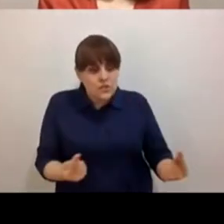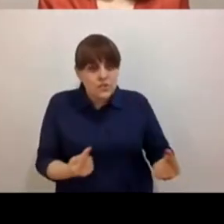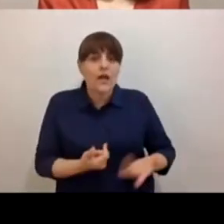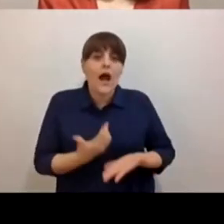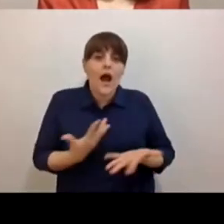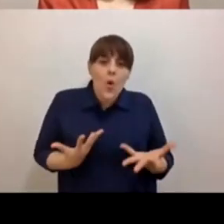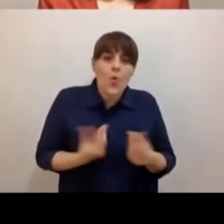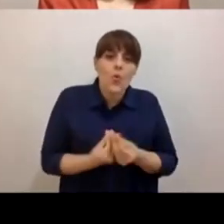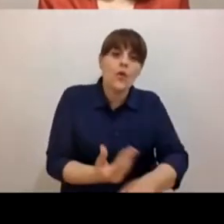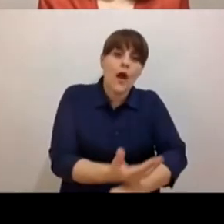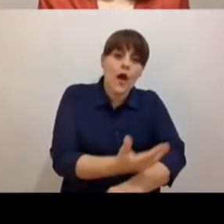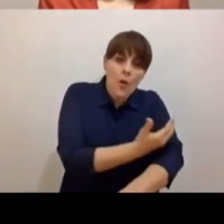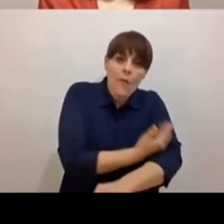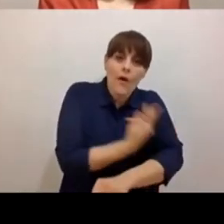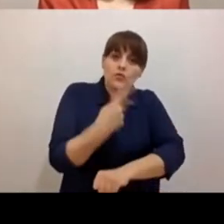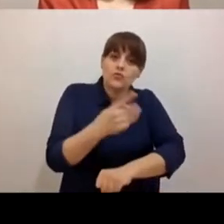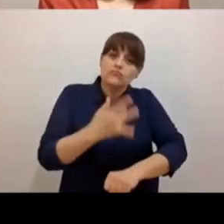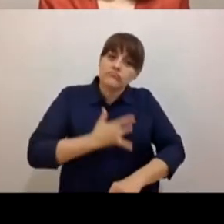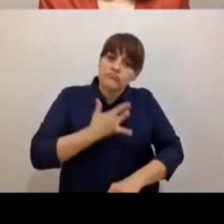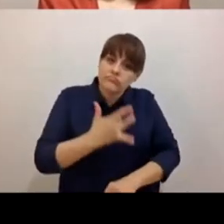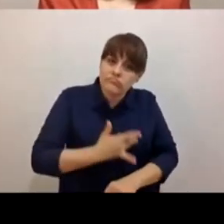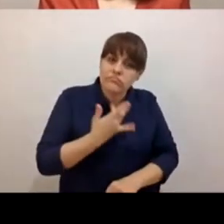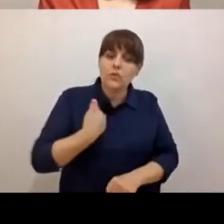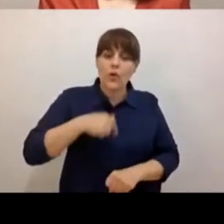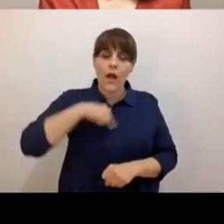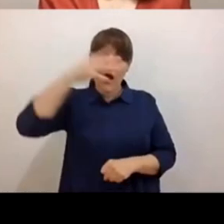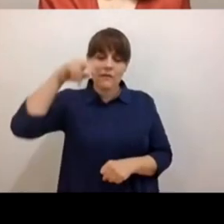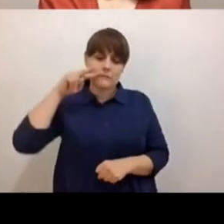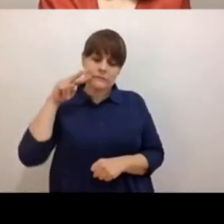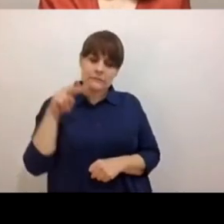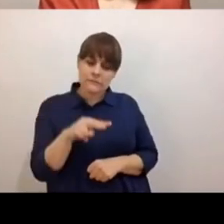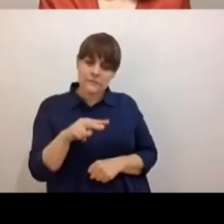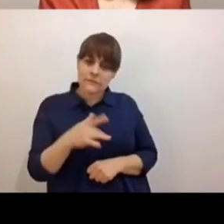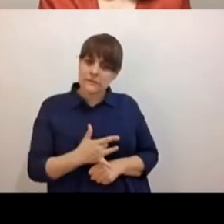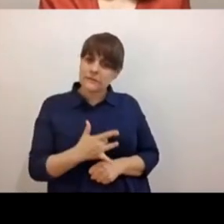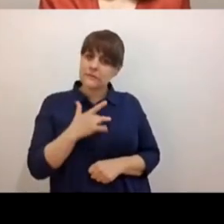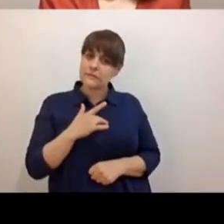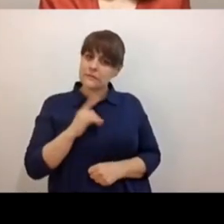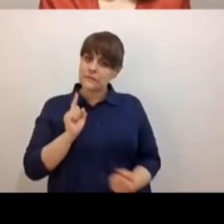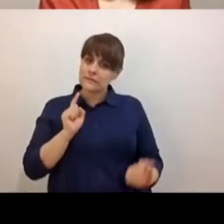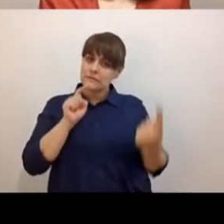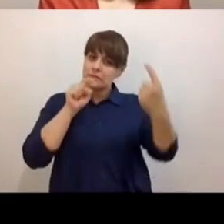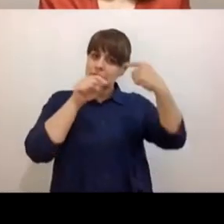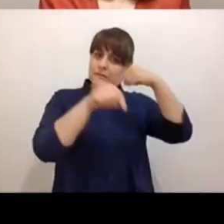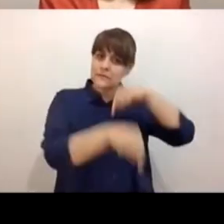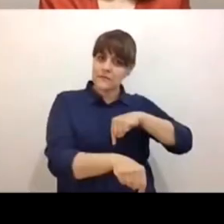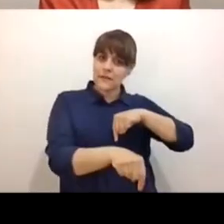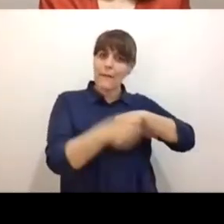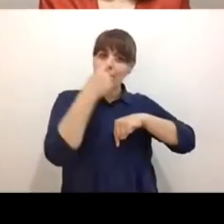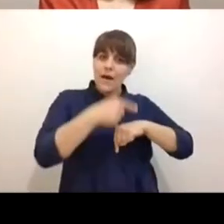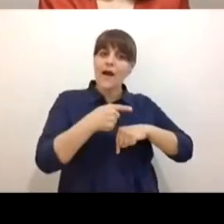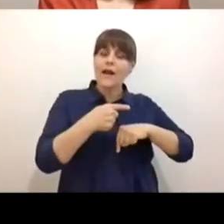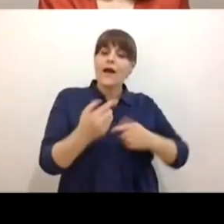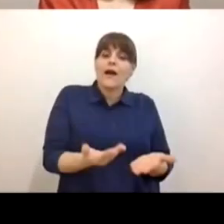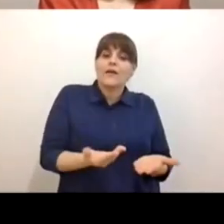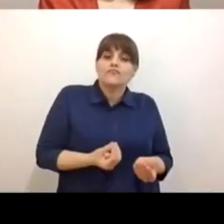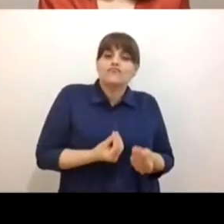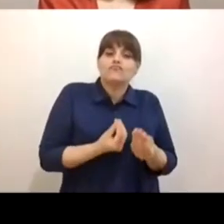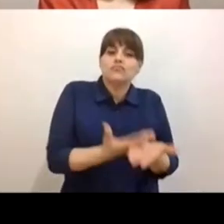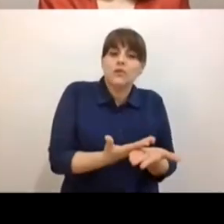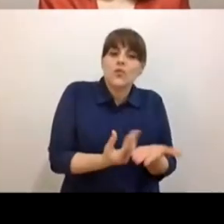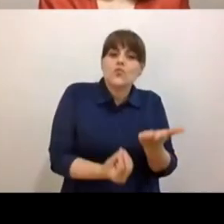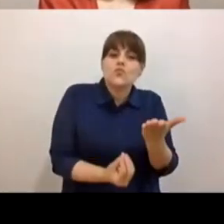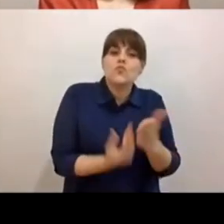cultivar esa sensibilidad para reconocer y brindar un espacio legítimo para su manifestación.